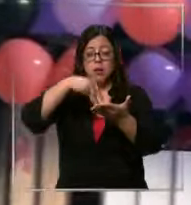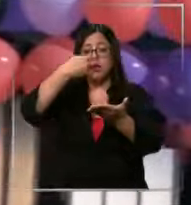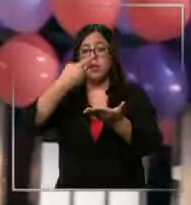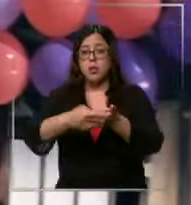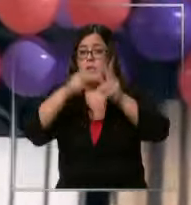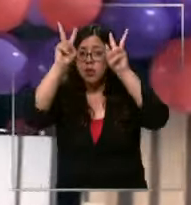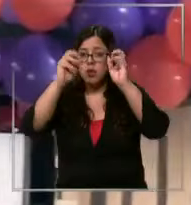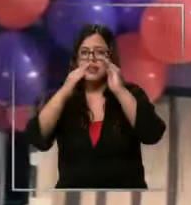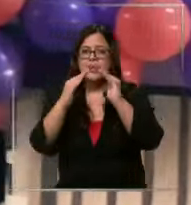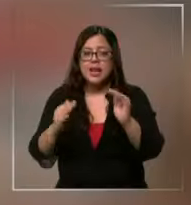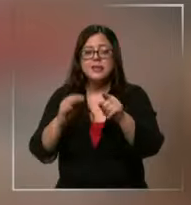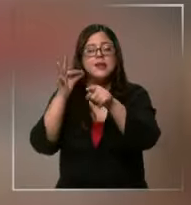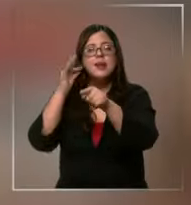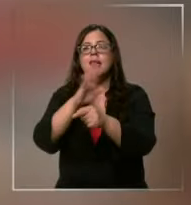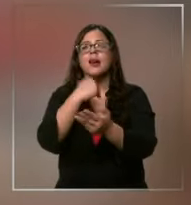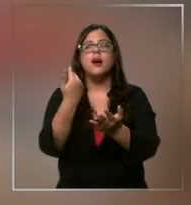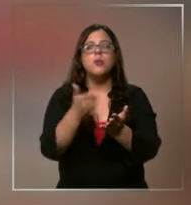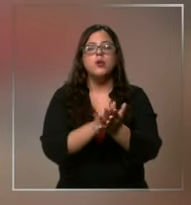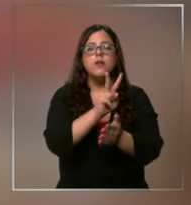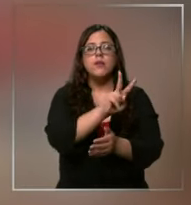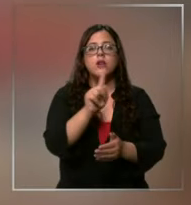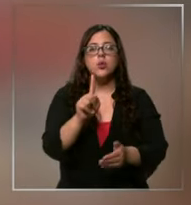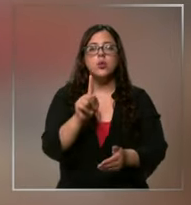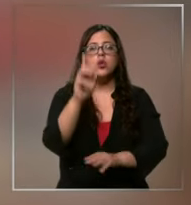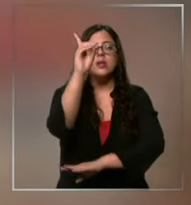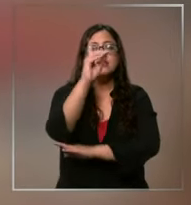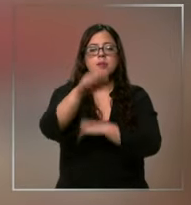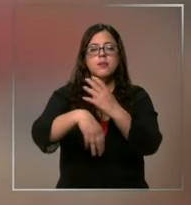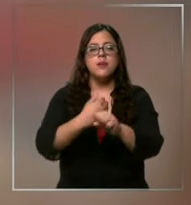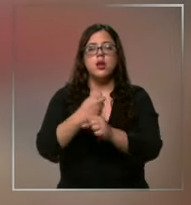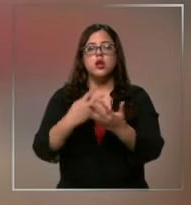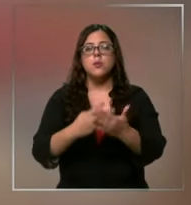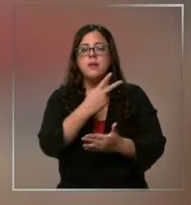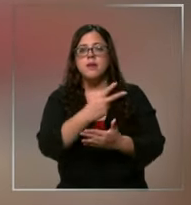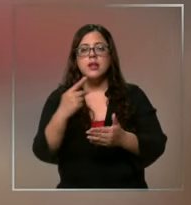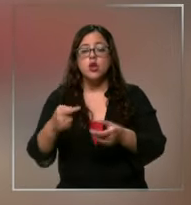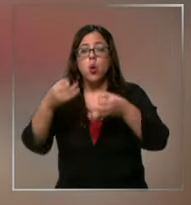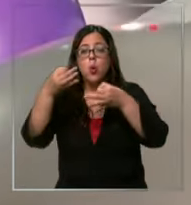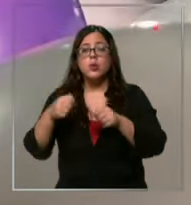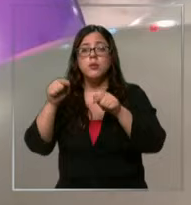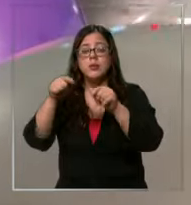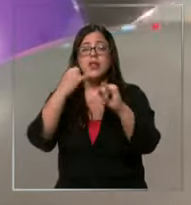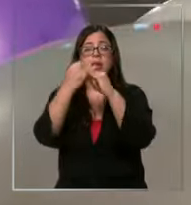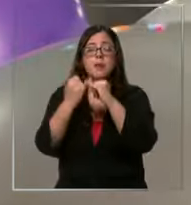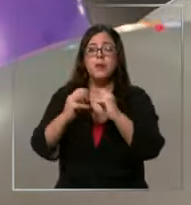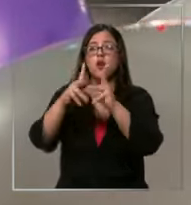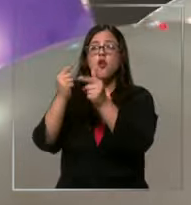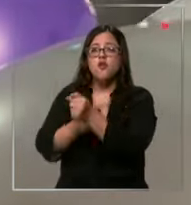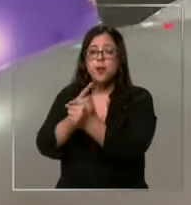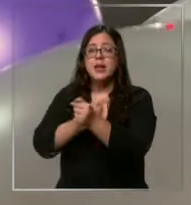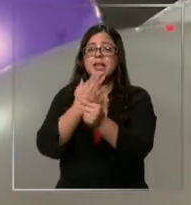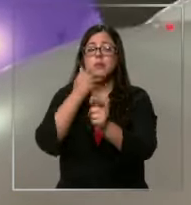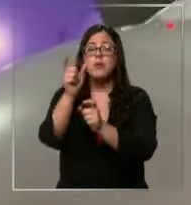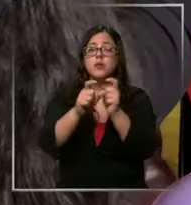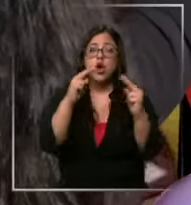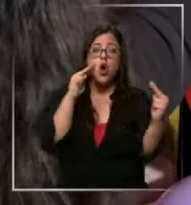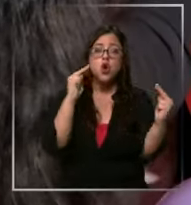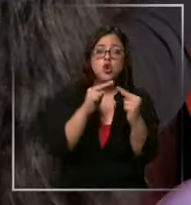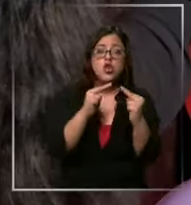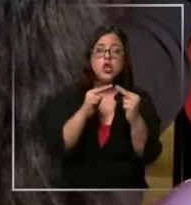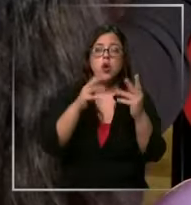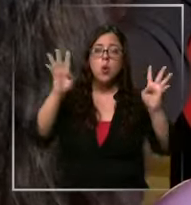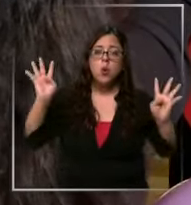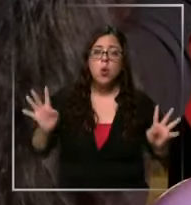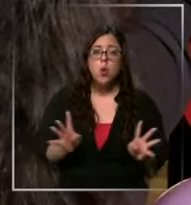doméstica, perdió la vida el 21 de diciembre del 2022. Aquel día, amigos, familiares y conocidos de Fabiola se